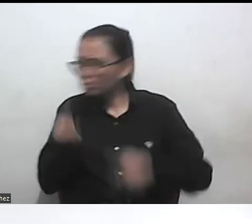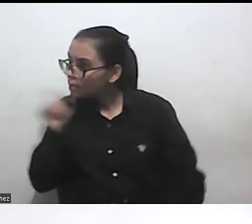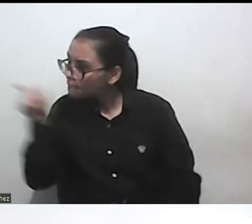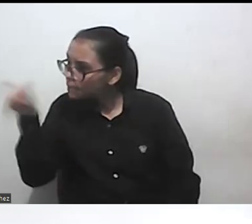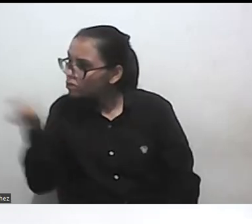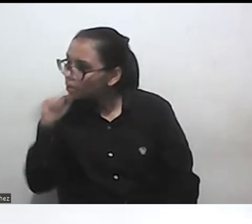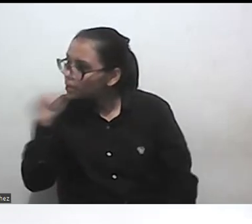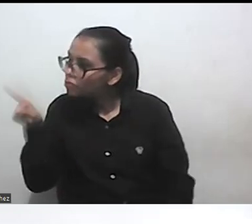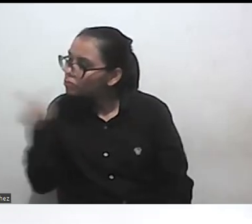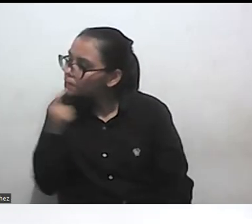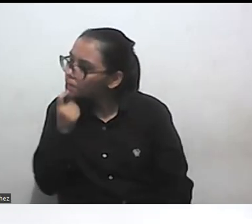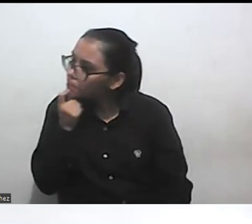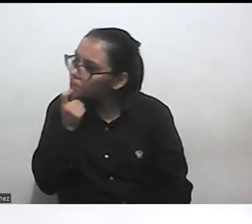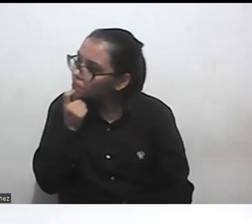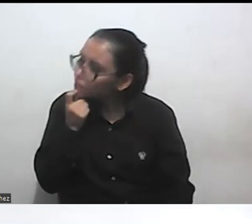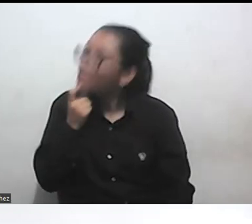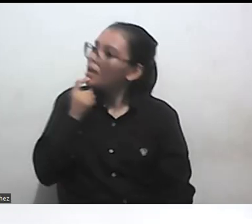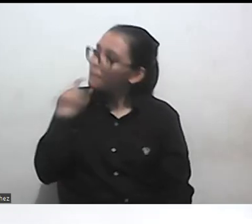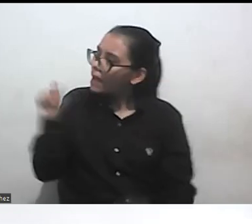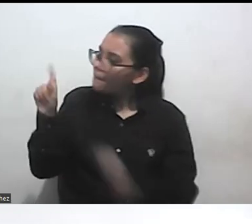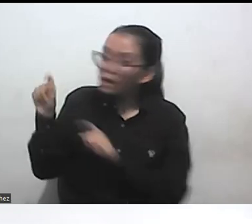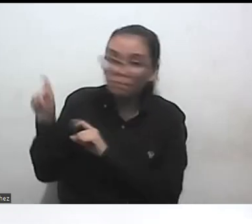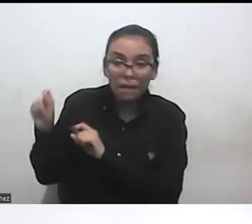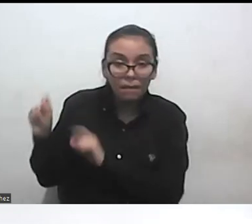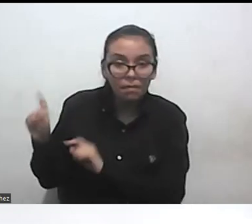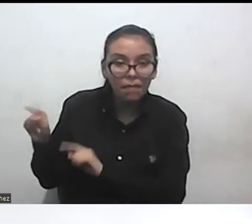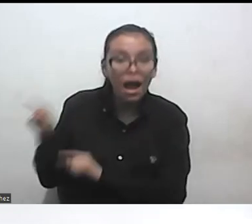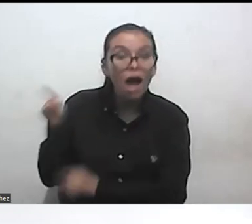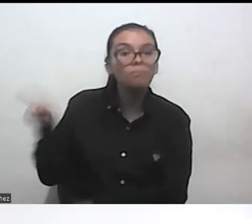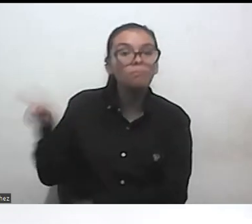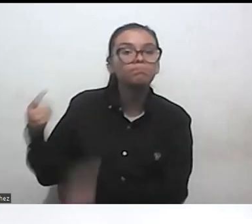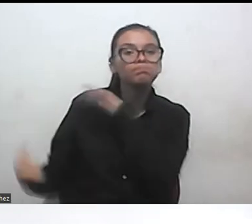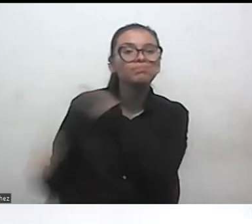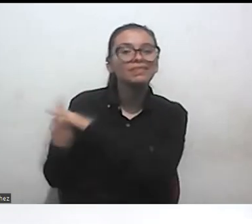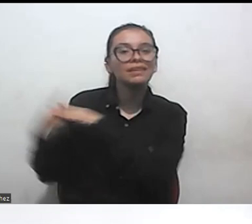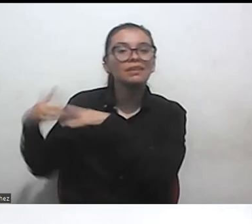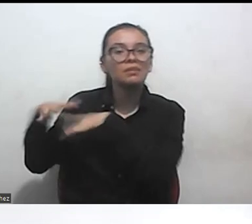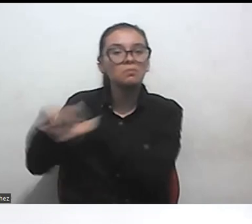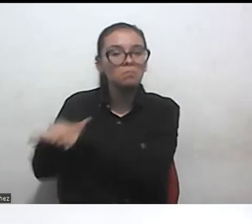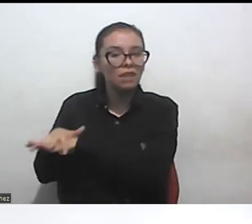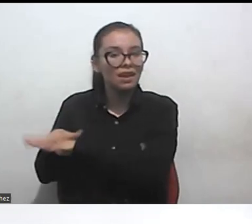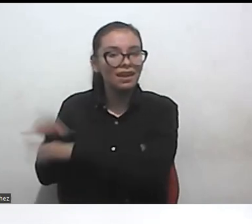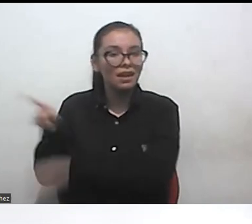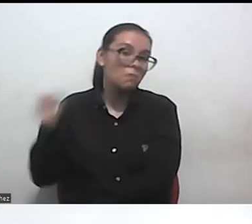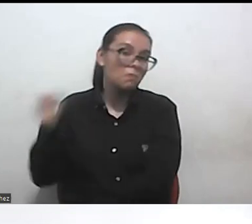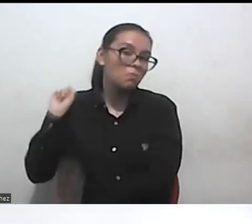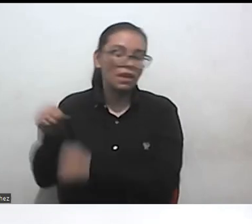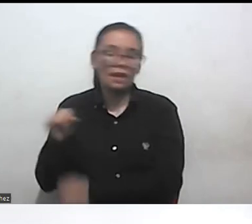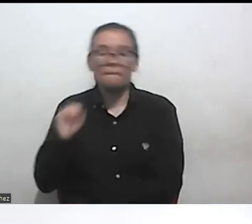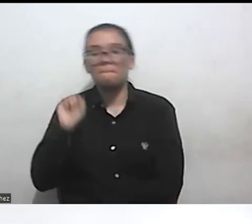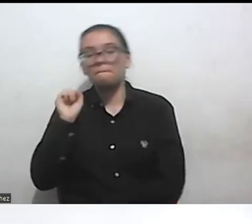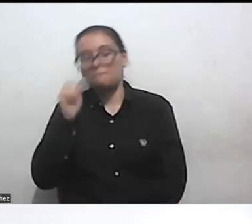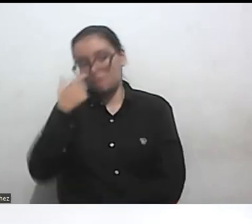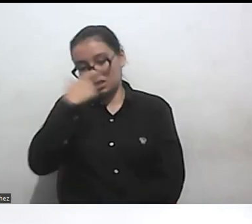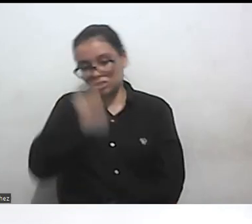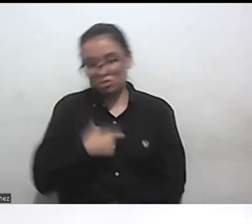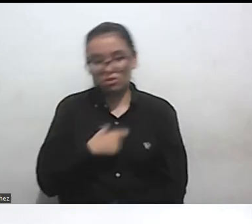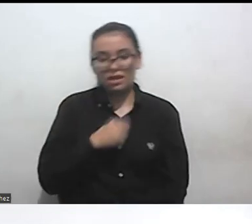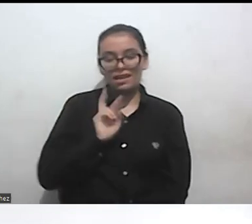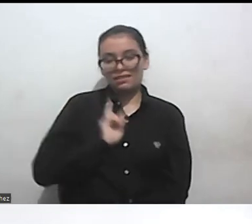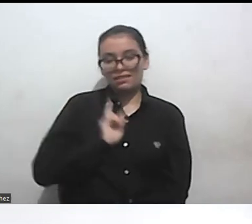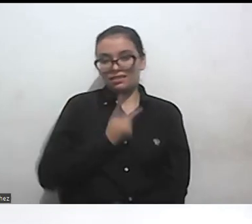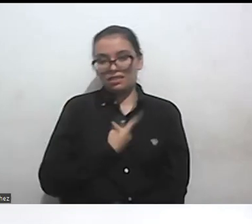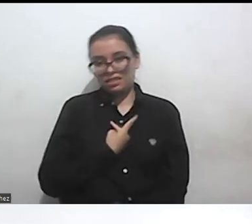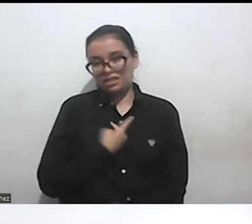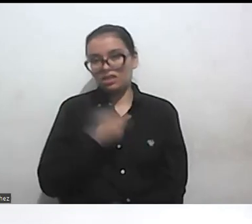interseccionalidad está ahí porque puede ser una persona cis o transgénero puede ser una persona no binaria puede ser una